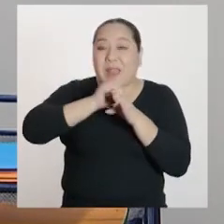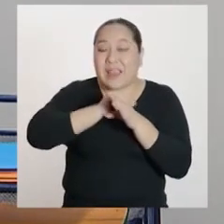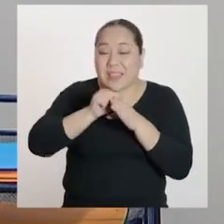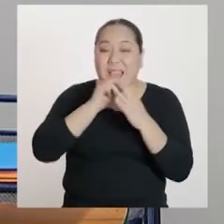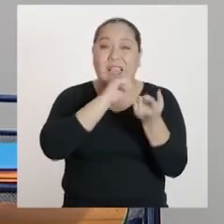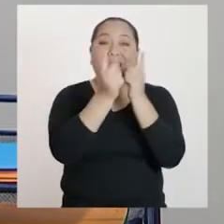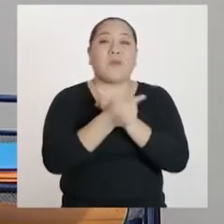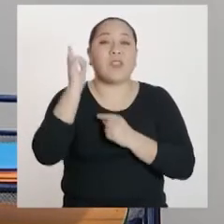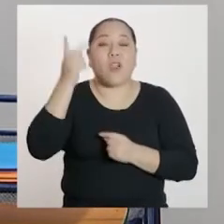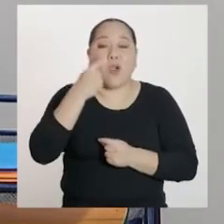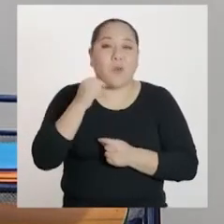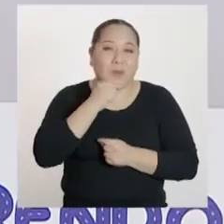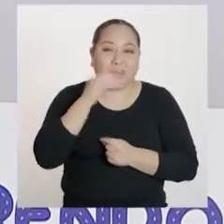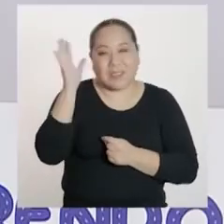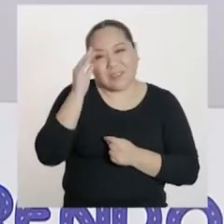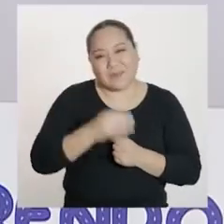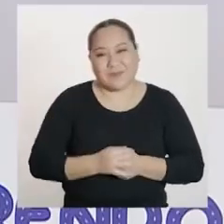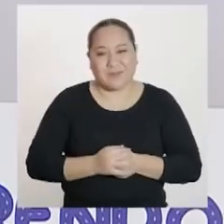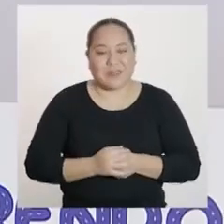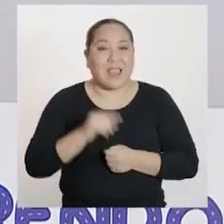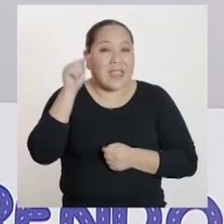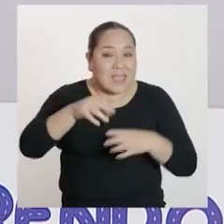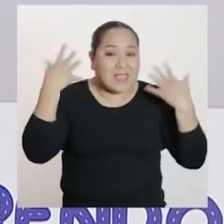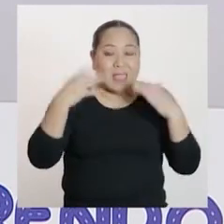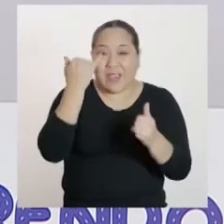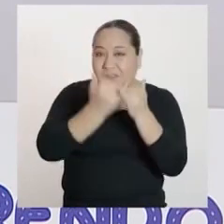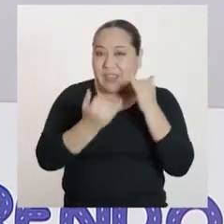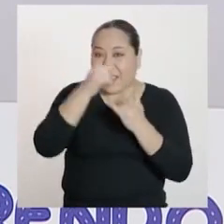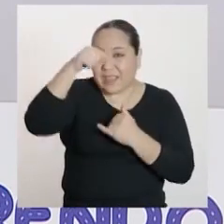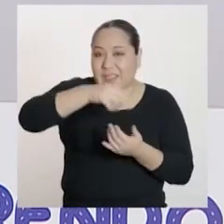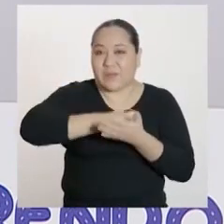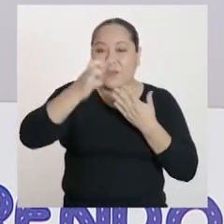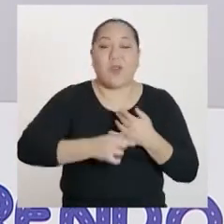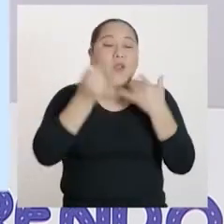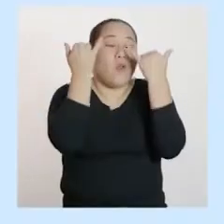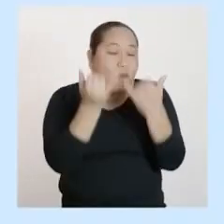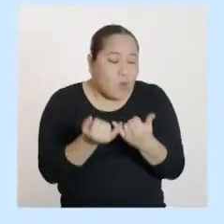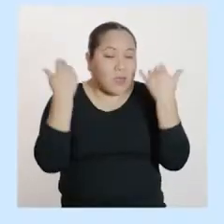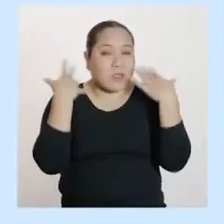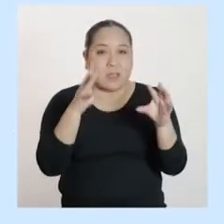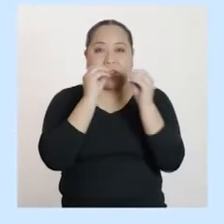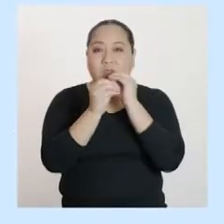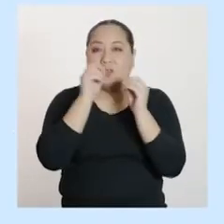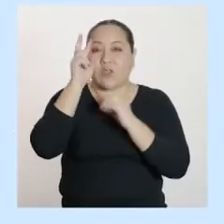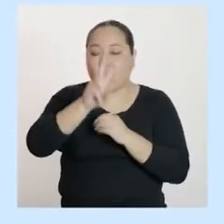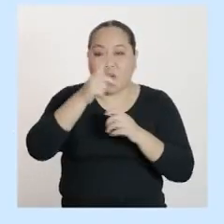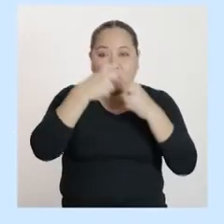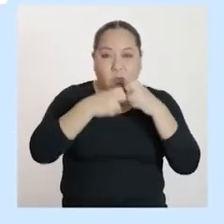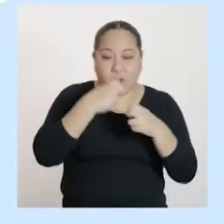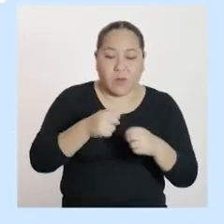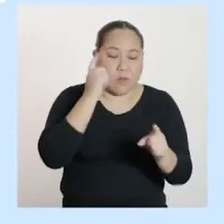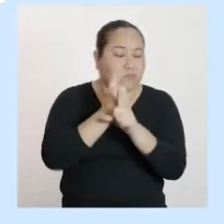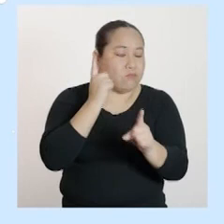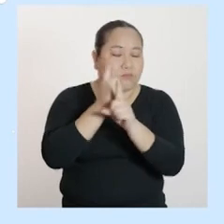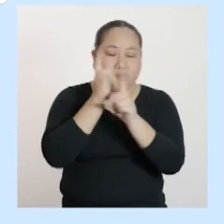al maestro. ¡Hasta pronto! Y así hemos llegado al final del programa. Hoy hemos resuelto dos situaciones de optimización de